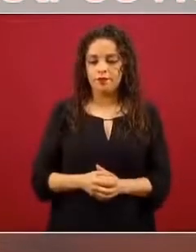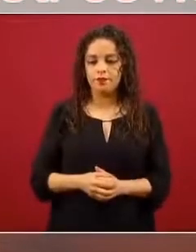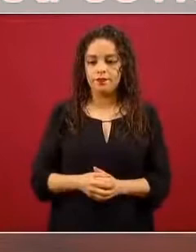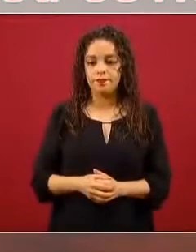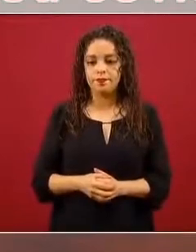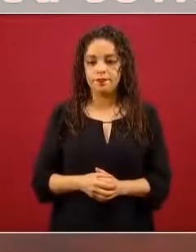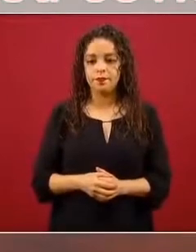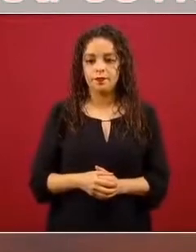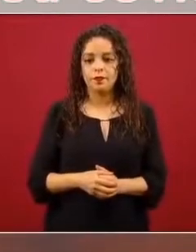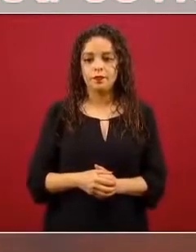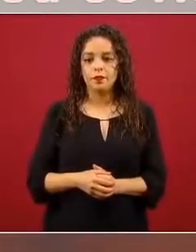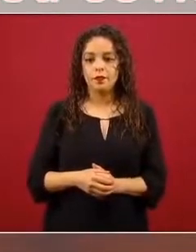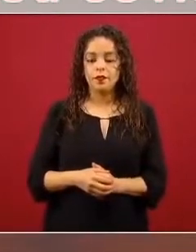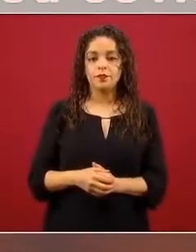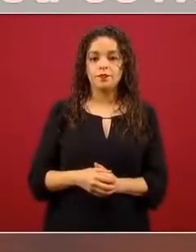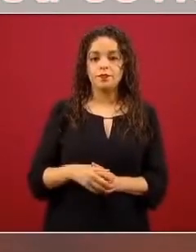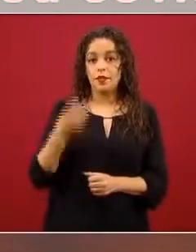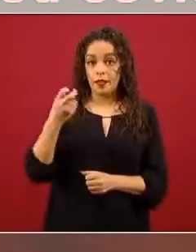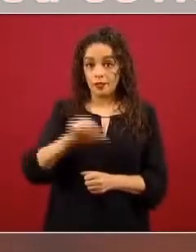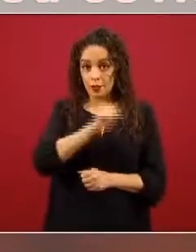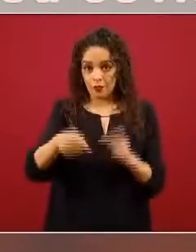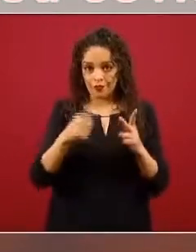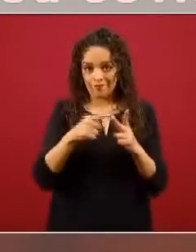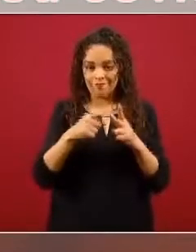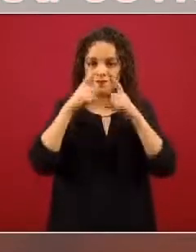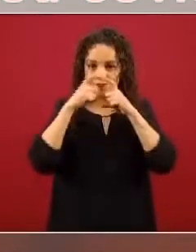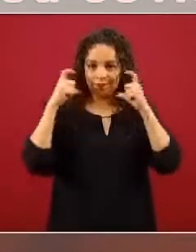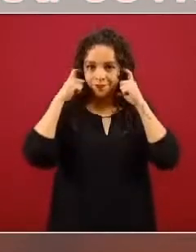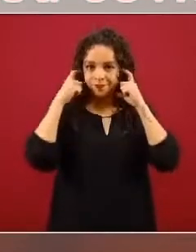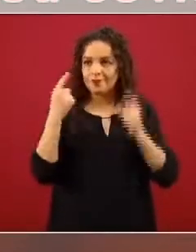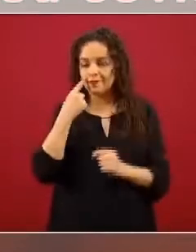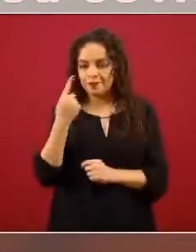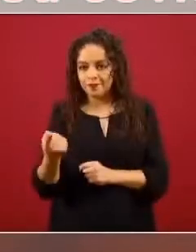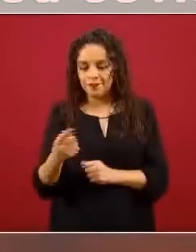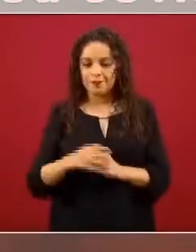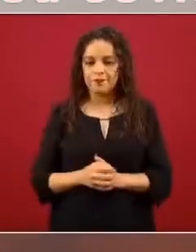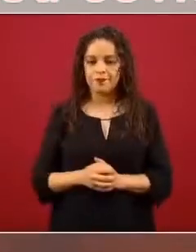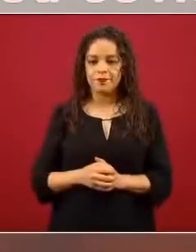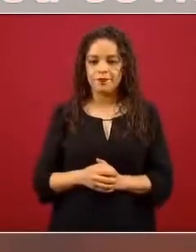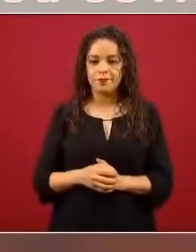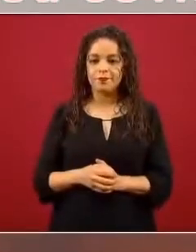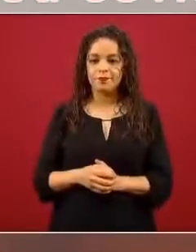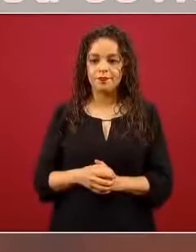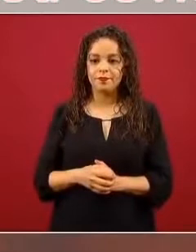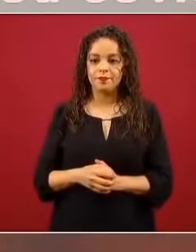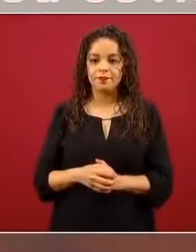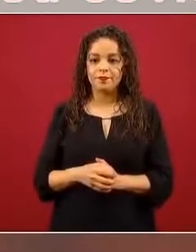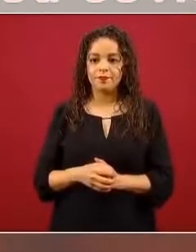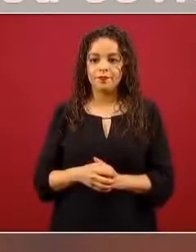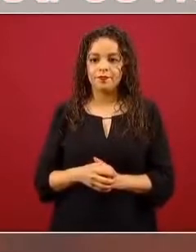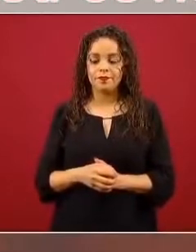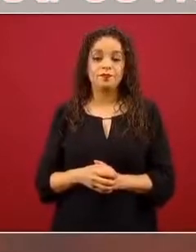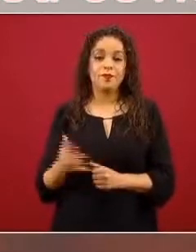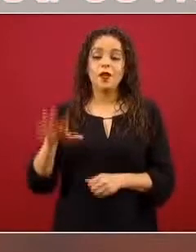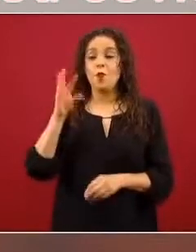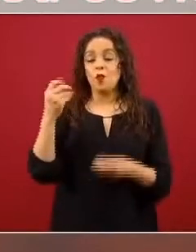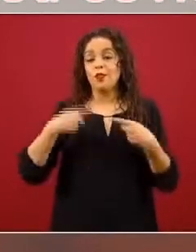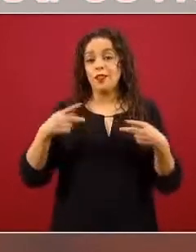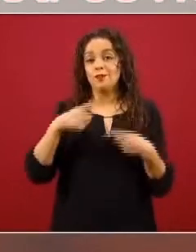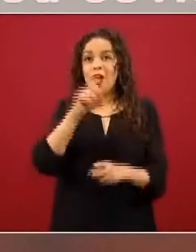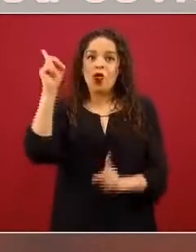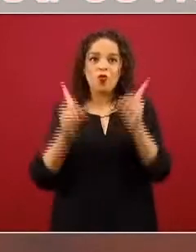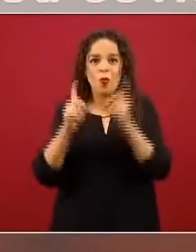mascarillas quirúrgicas. Y de repente hay mucha controversia de si la parte blanca, si la parte azul.